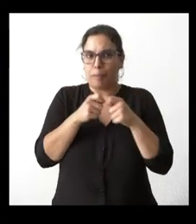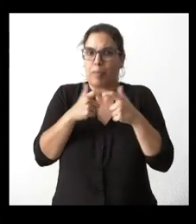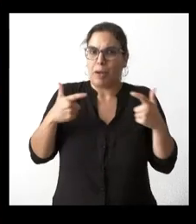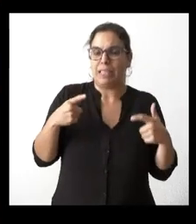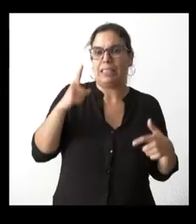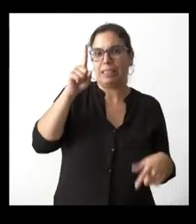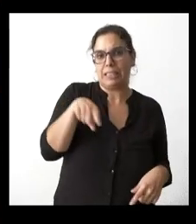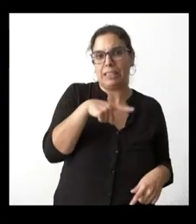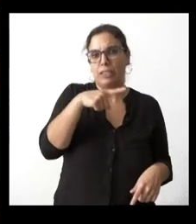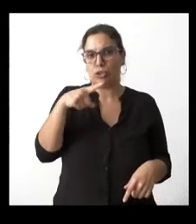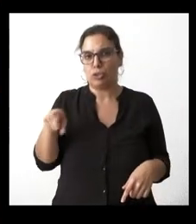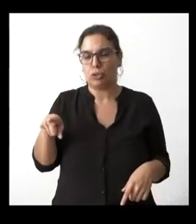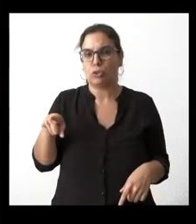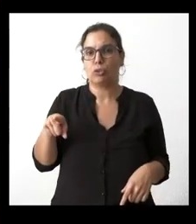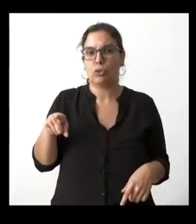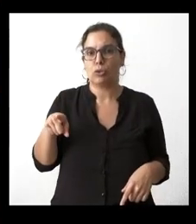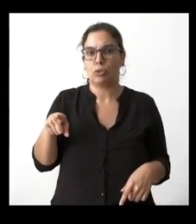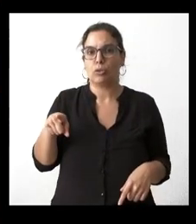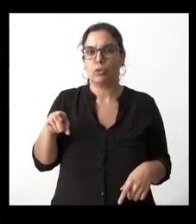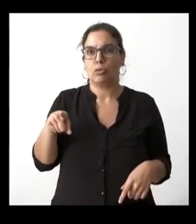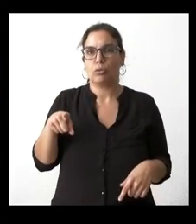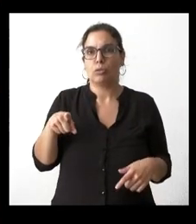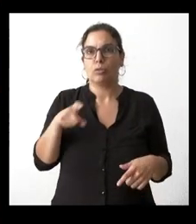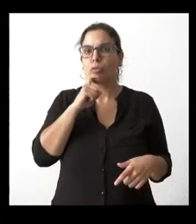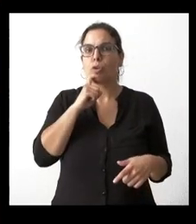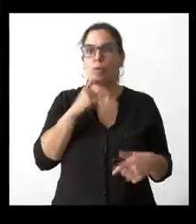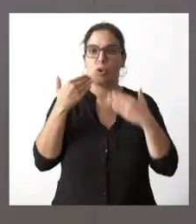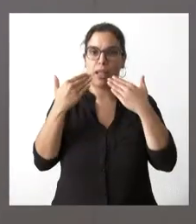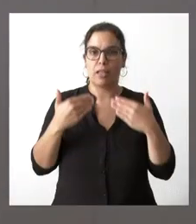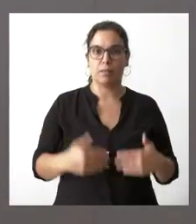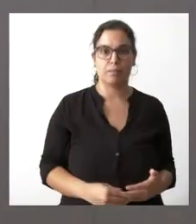camas ocupadas por los pacientes con COVID o se está reduciendo gracias